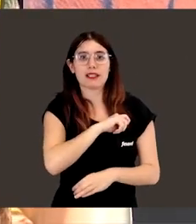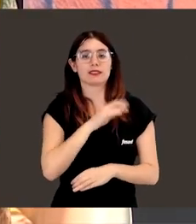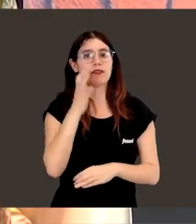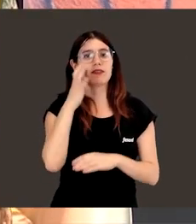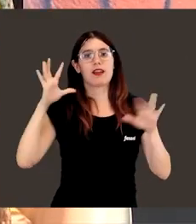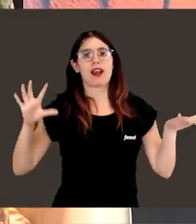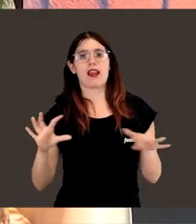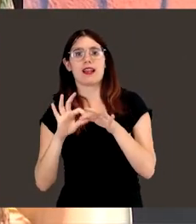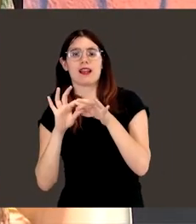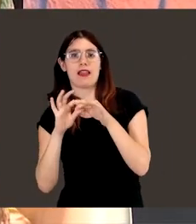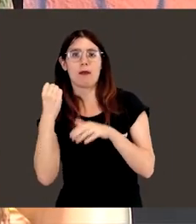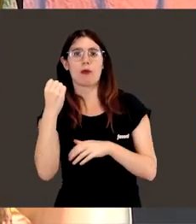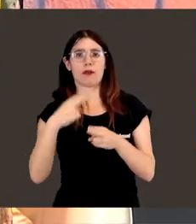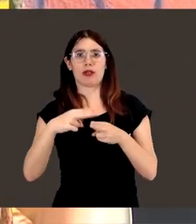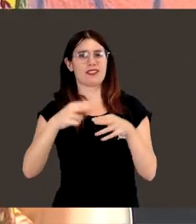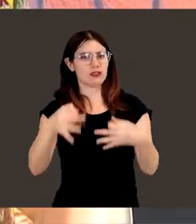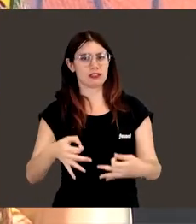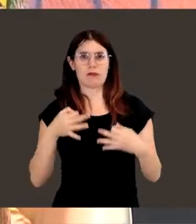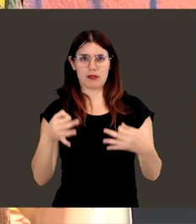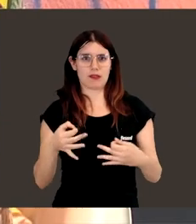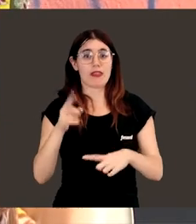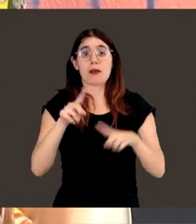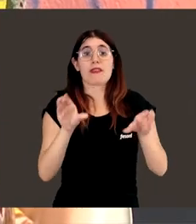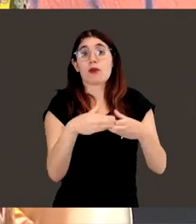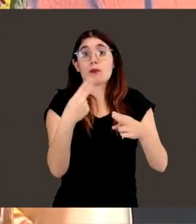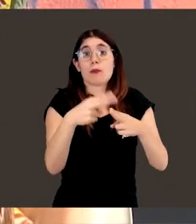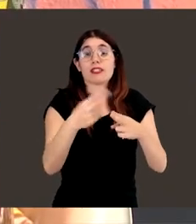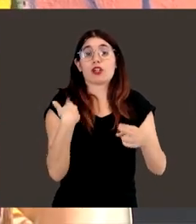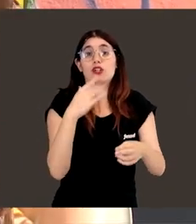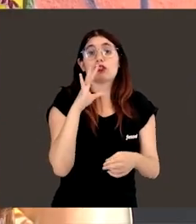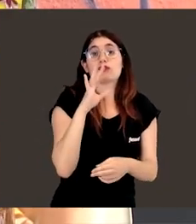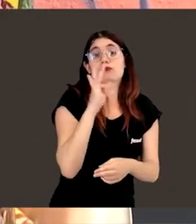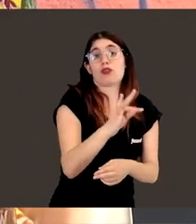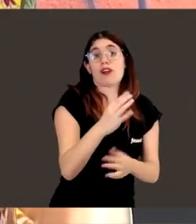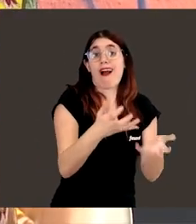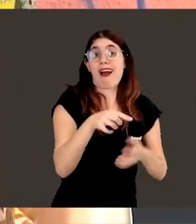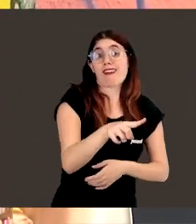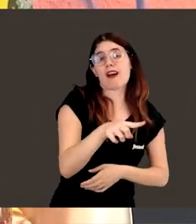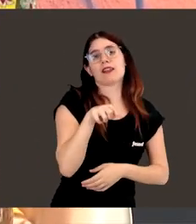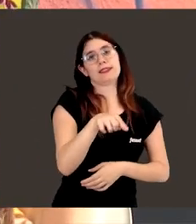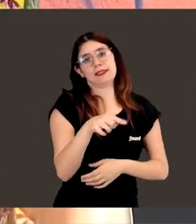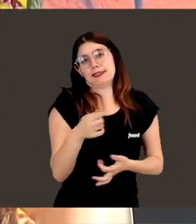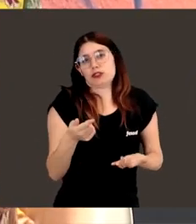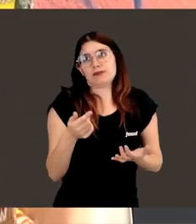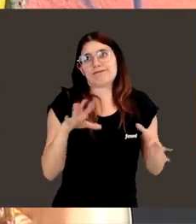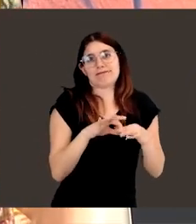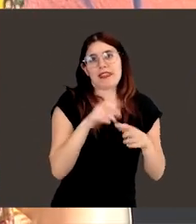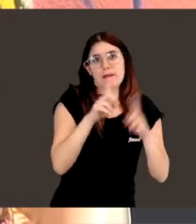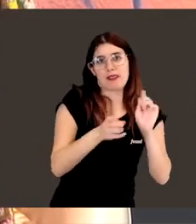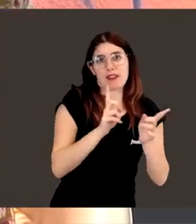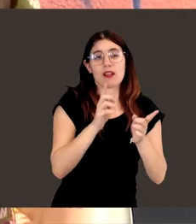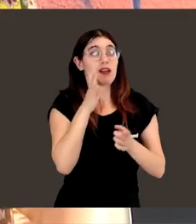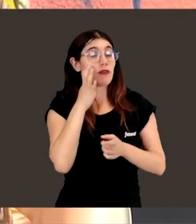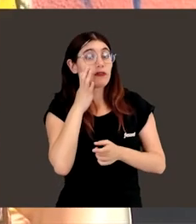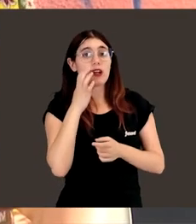ligada al poder político, o sea, al partido de turno que esté en el poder, y yo creo que eso habría que desligarlo, ¿no? La ciencia no tiene nada que ver con la política,